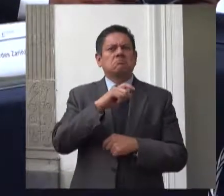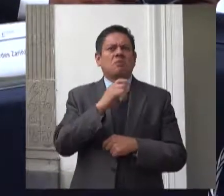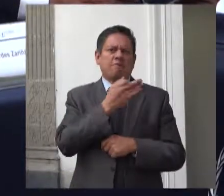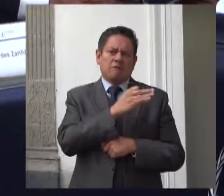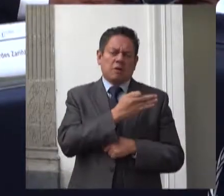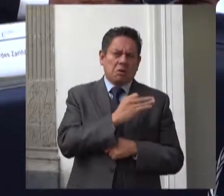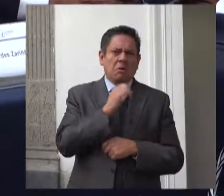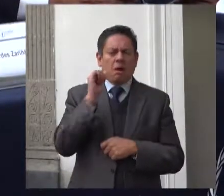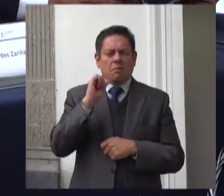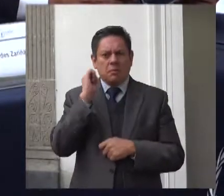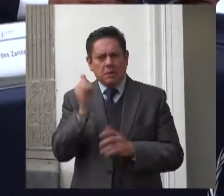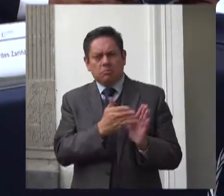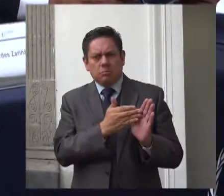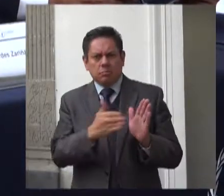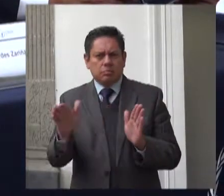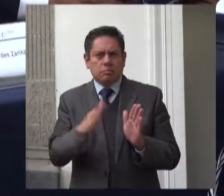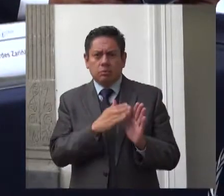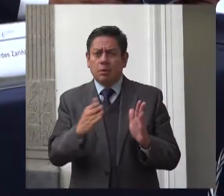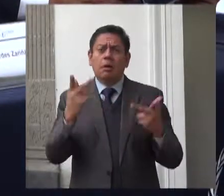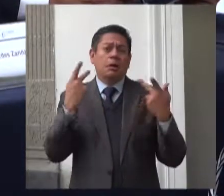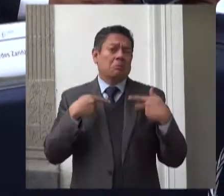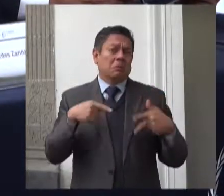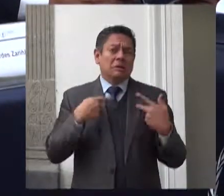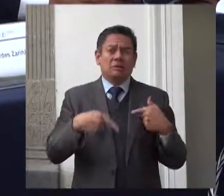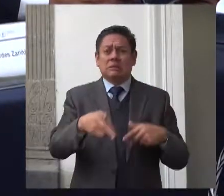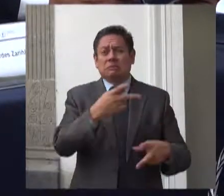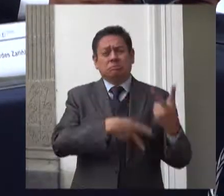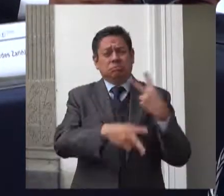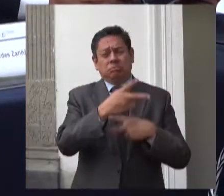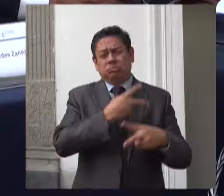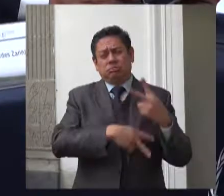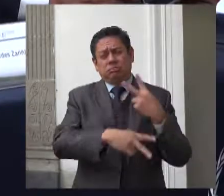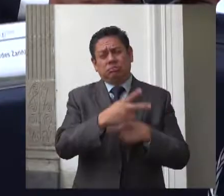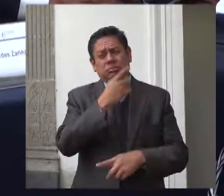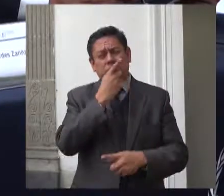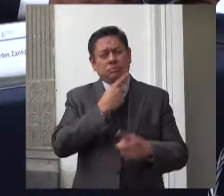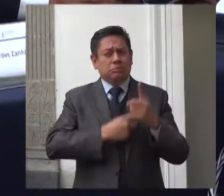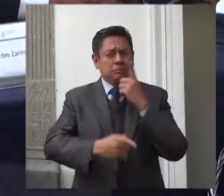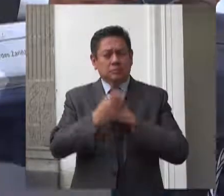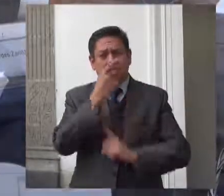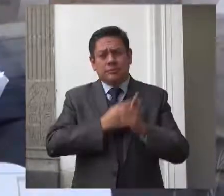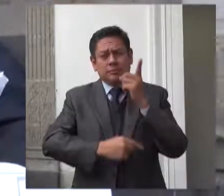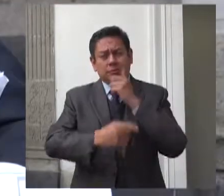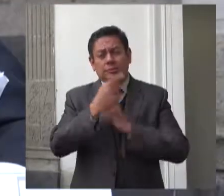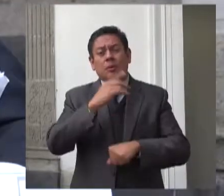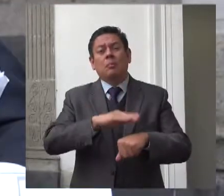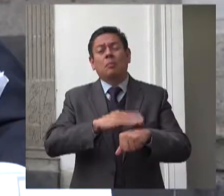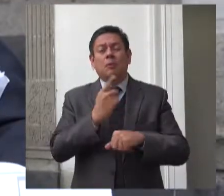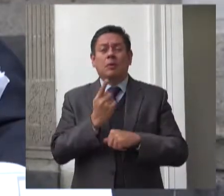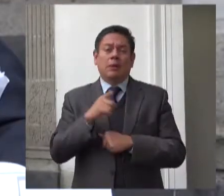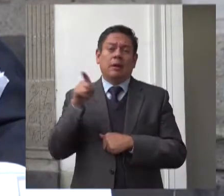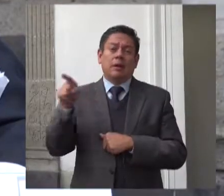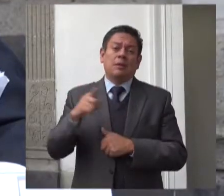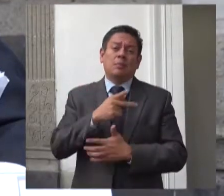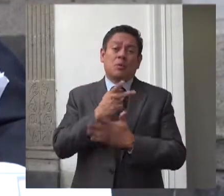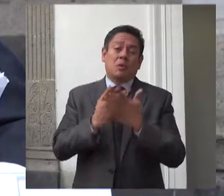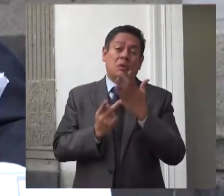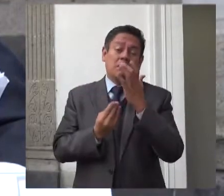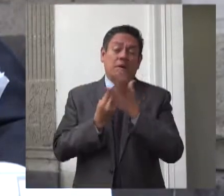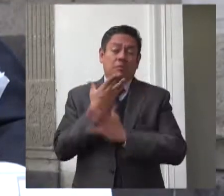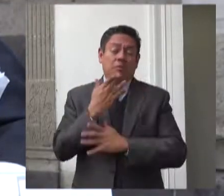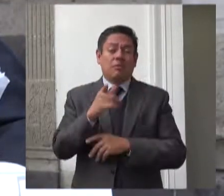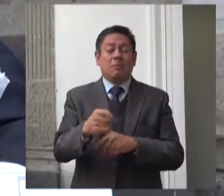organismo nacional 204 quejas por presuntas violaciones a los derechos humanos de 5